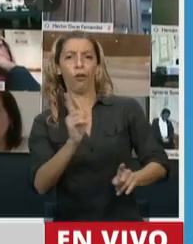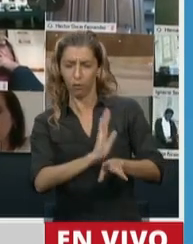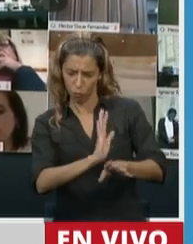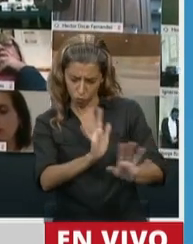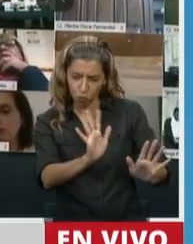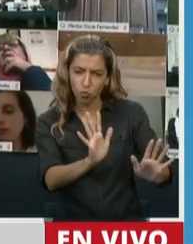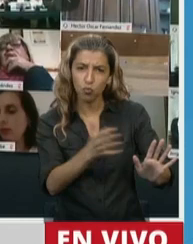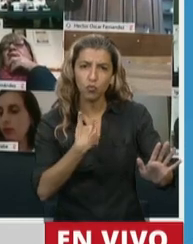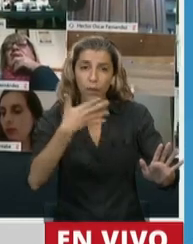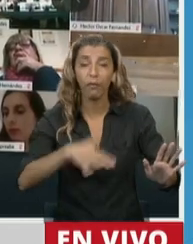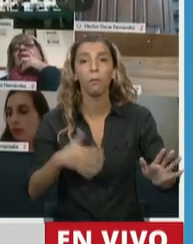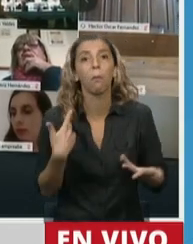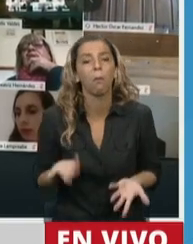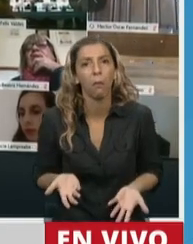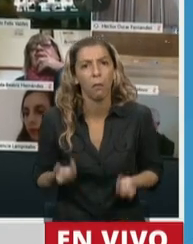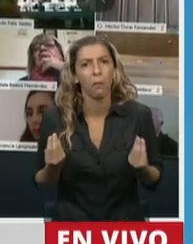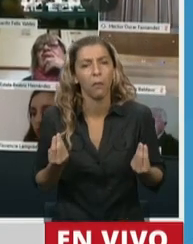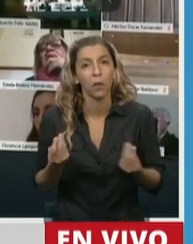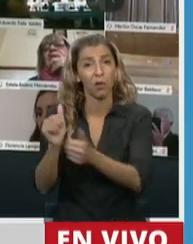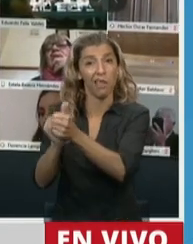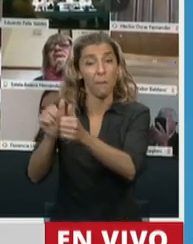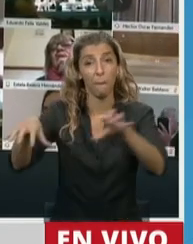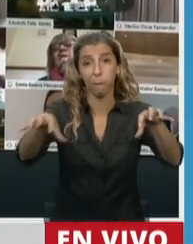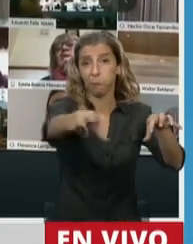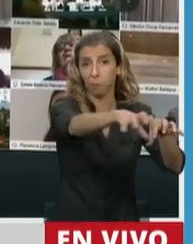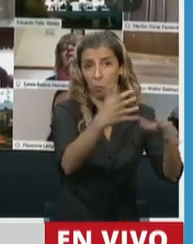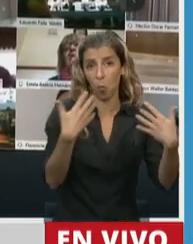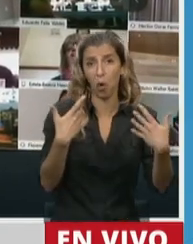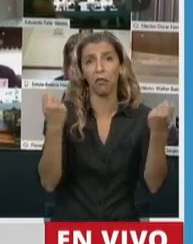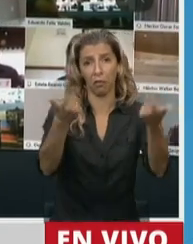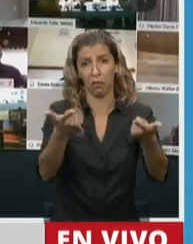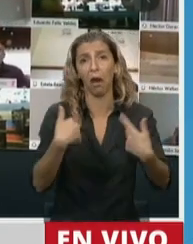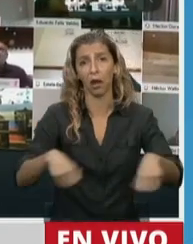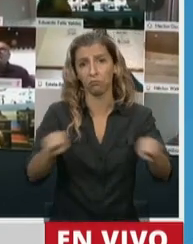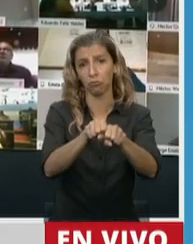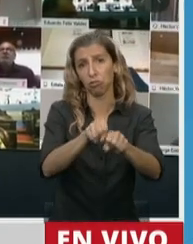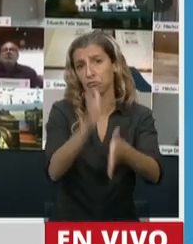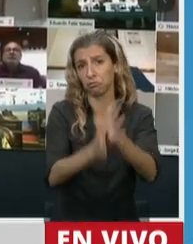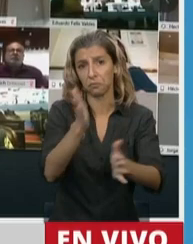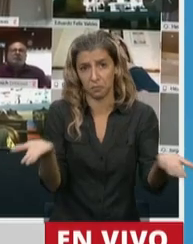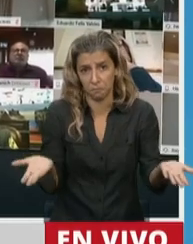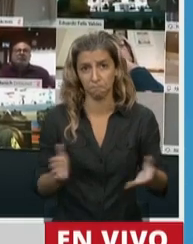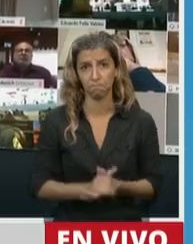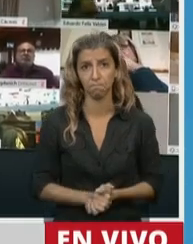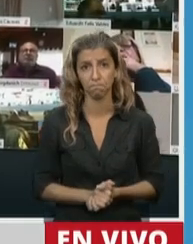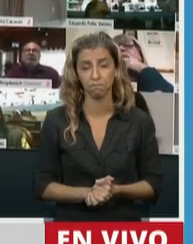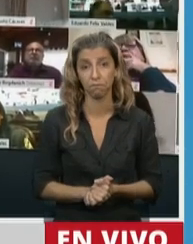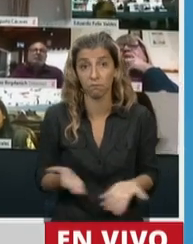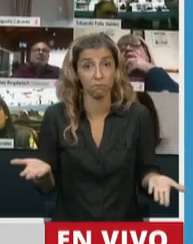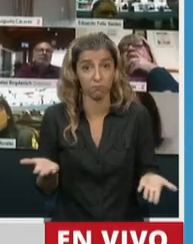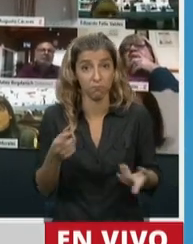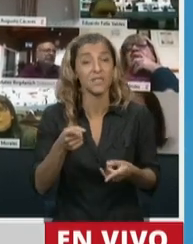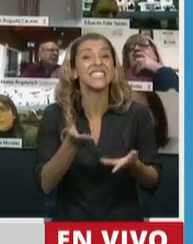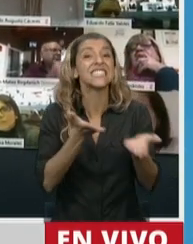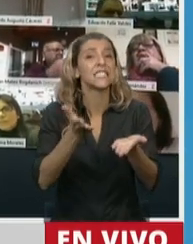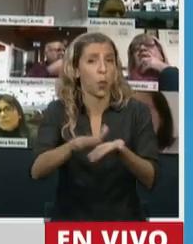esencial a las comunicaciones. Las empresas lo podrían garantizar, que todas las familias tengan la conectividad gratuita. Servicio esencial,